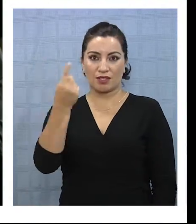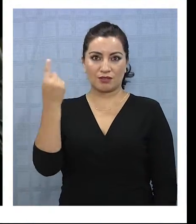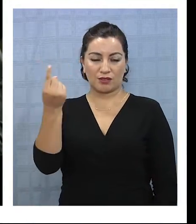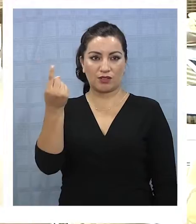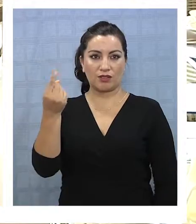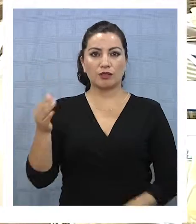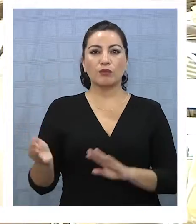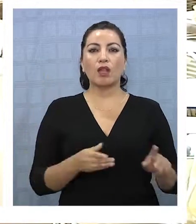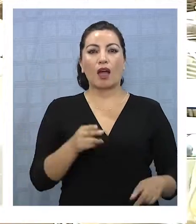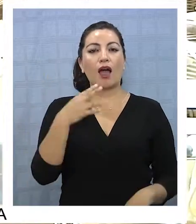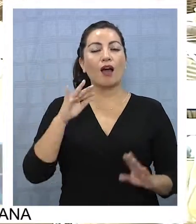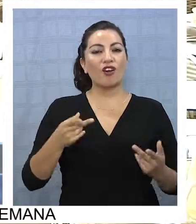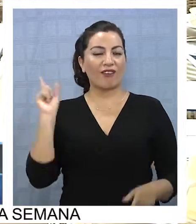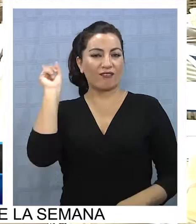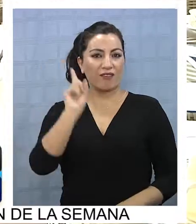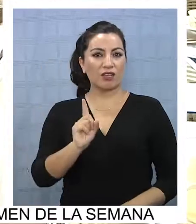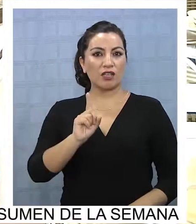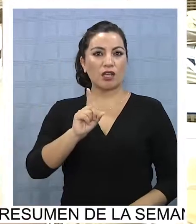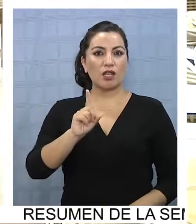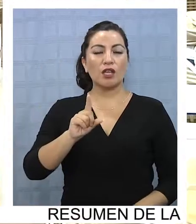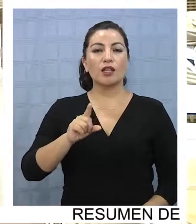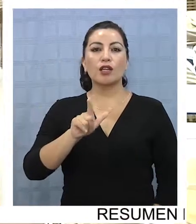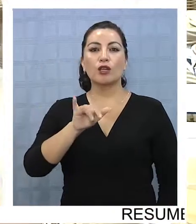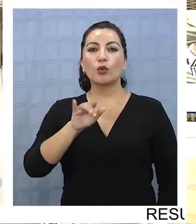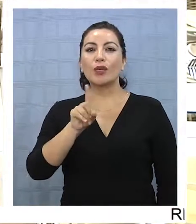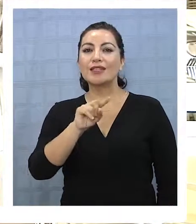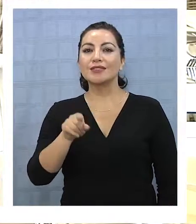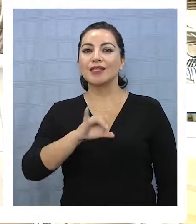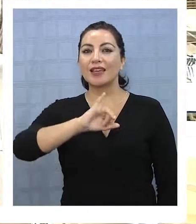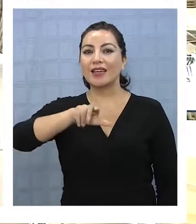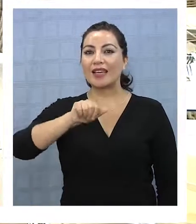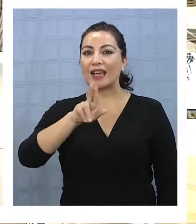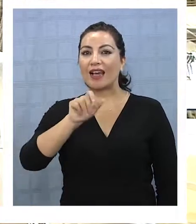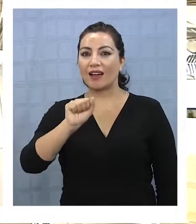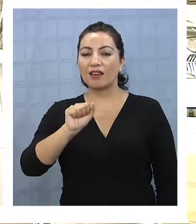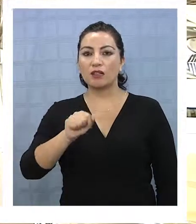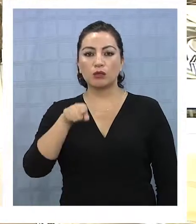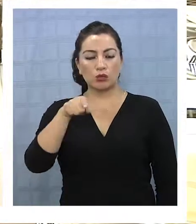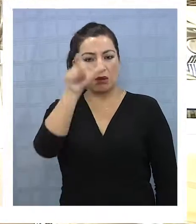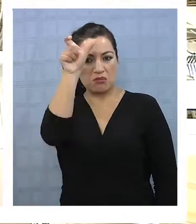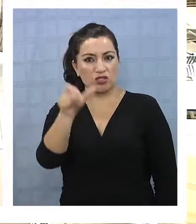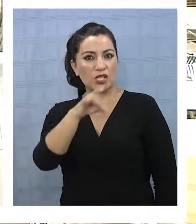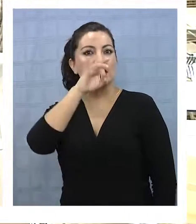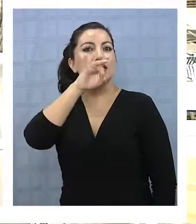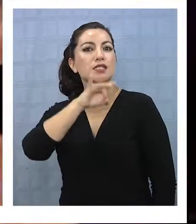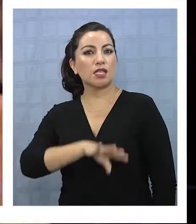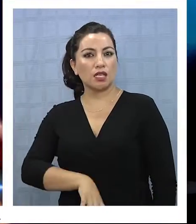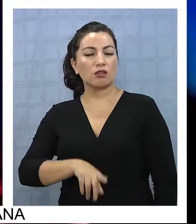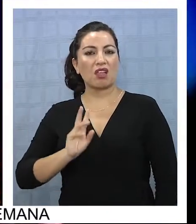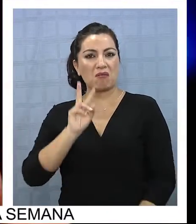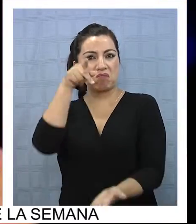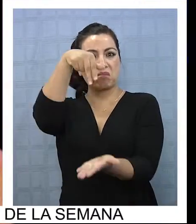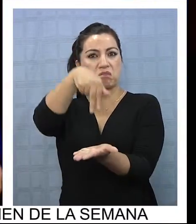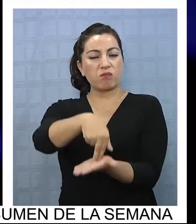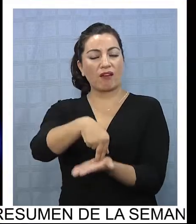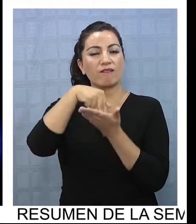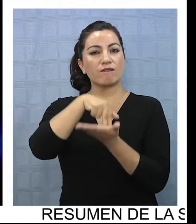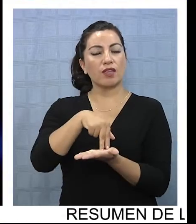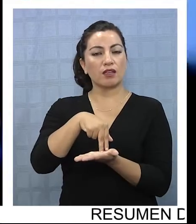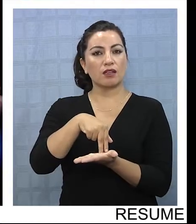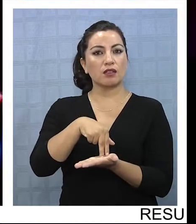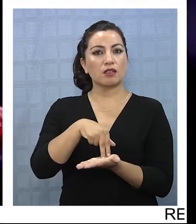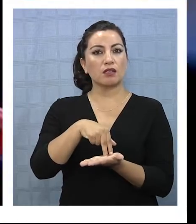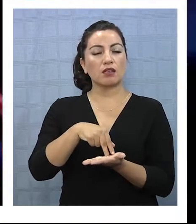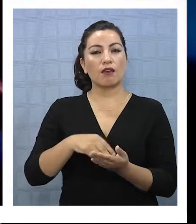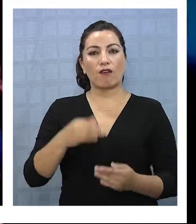Lucho Jara, a me gusta Lucho Jara, aparte que el artista chileno, el artista chileno está bien que esté ahí, que esté bien parado en el fondo, que sea como